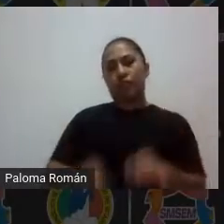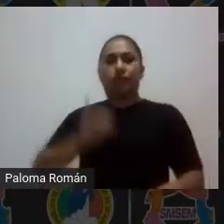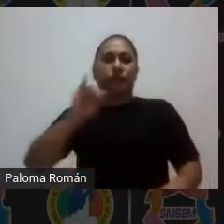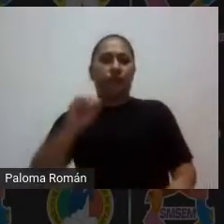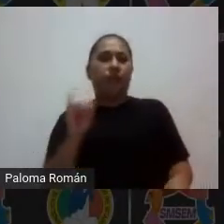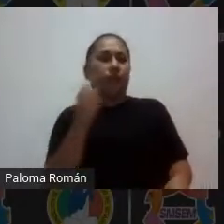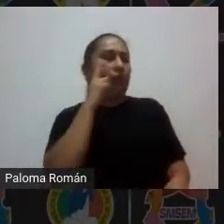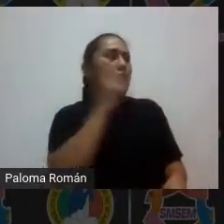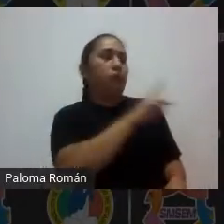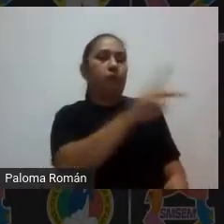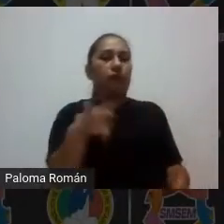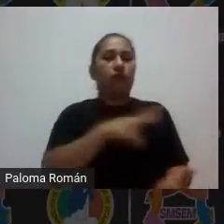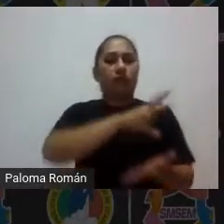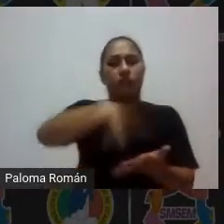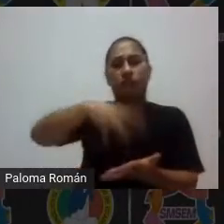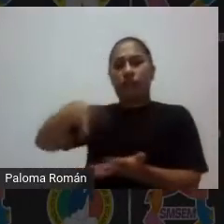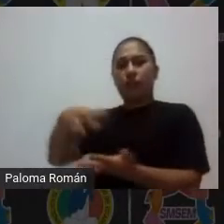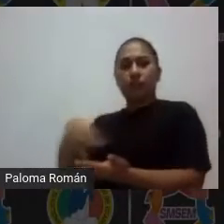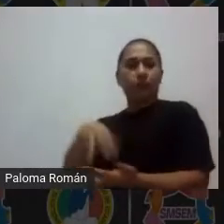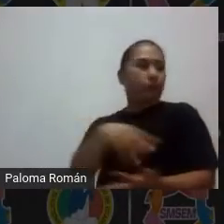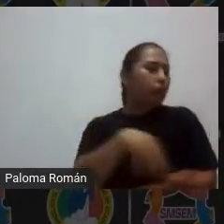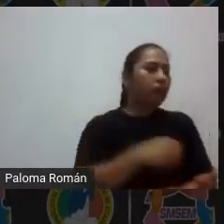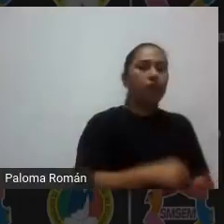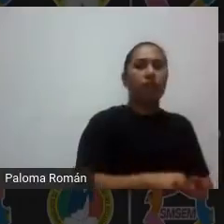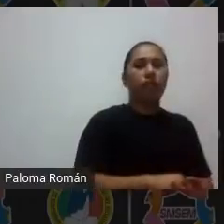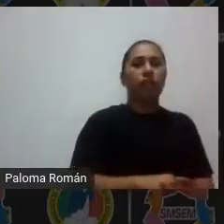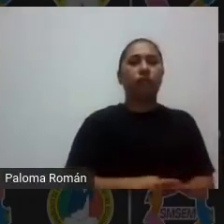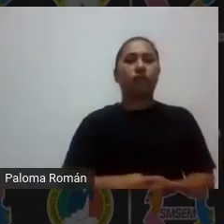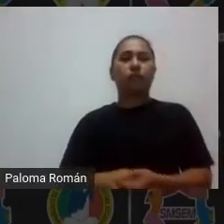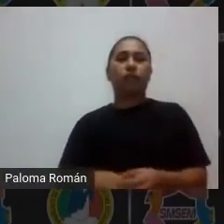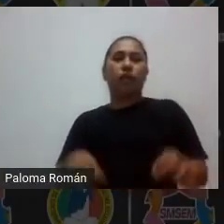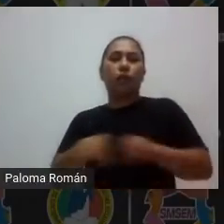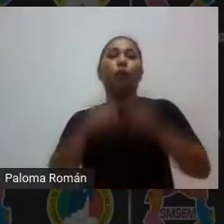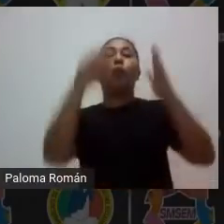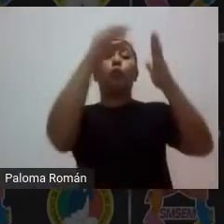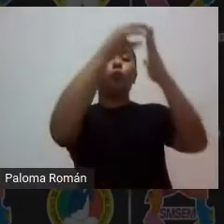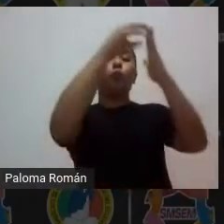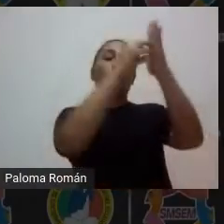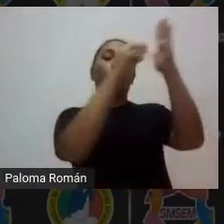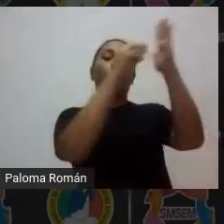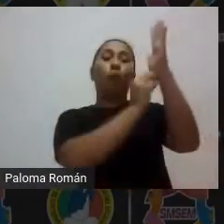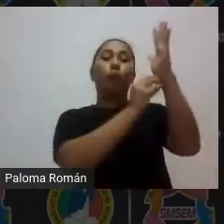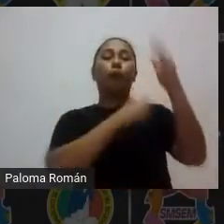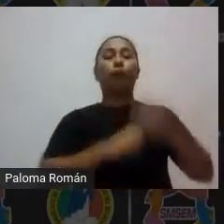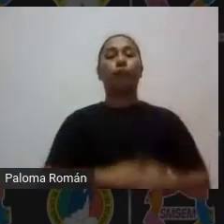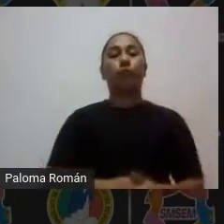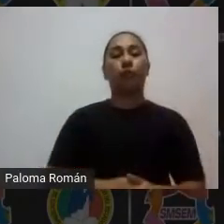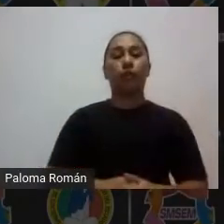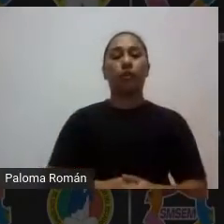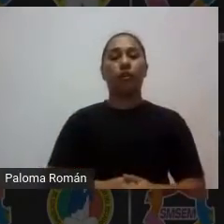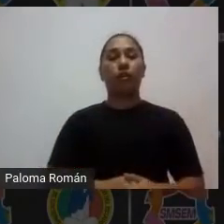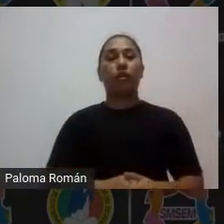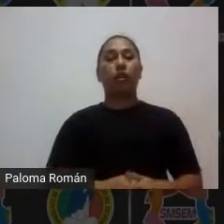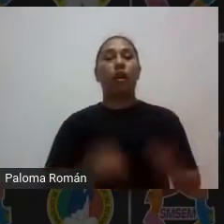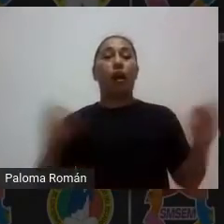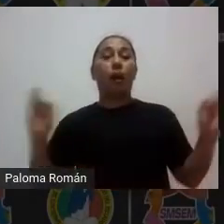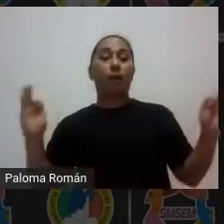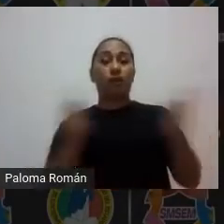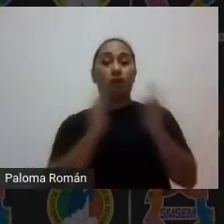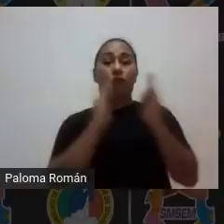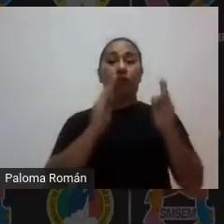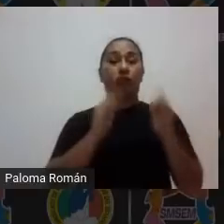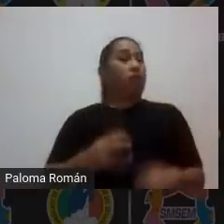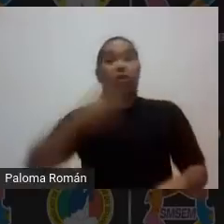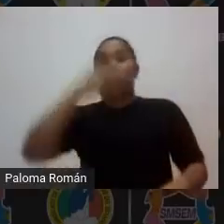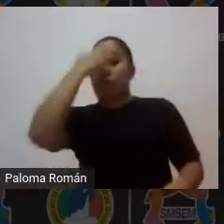manera de que haya en algún momento cuando los semáforos lo permitan una sesión ya sea presencial no lo